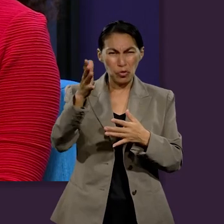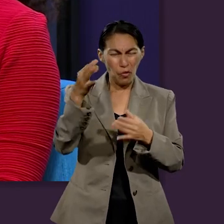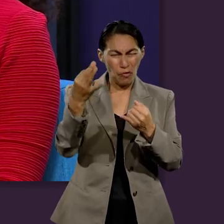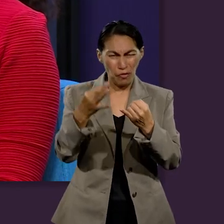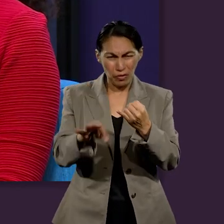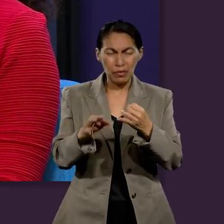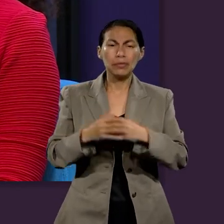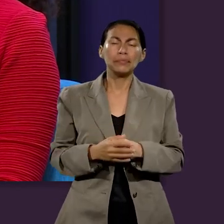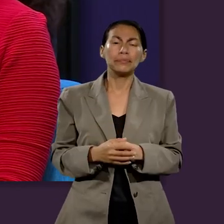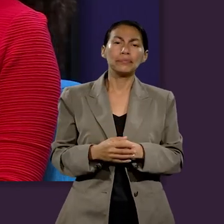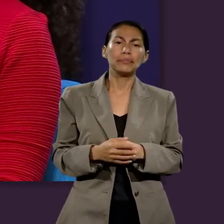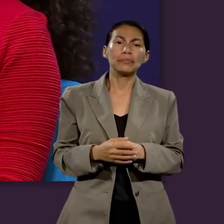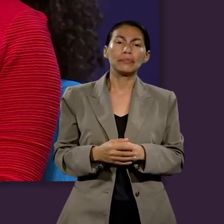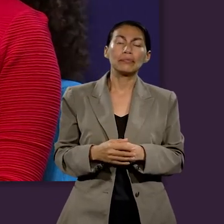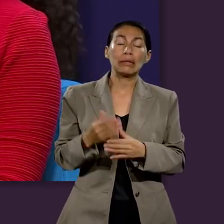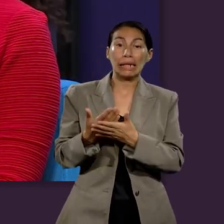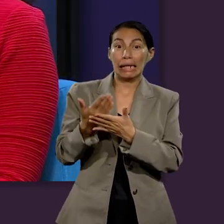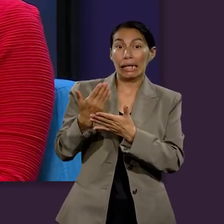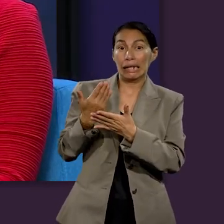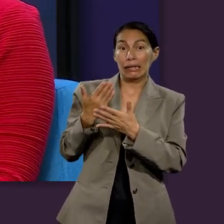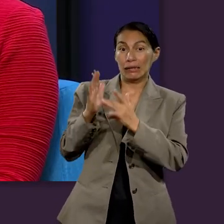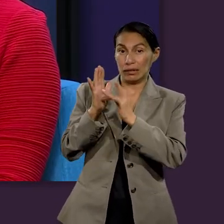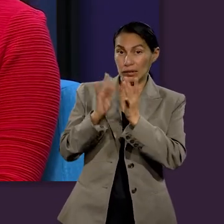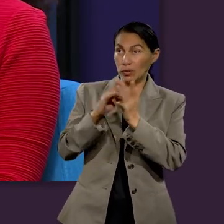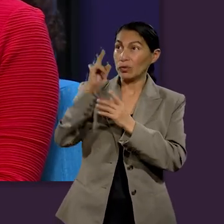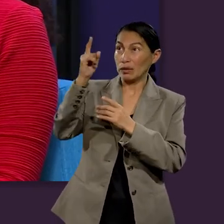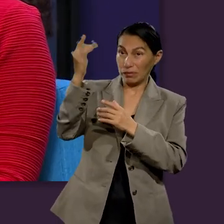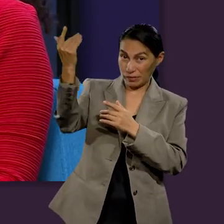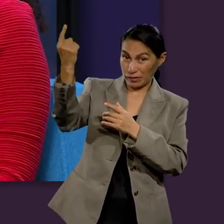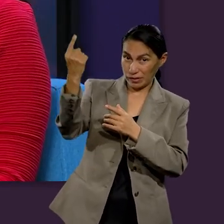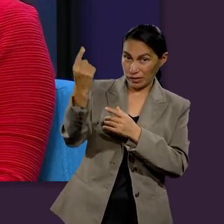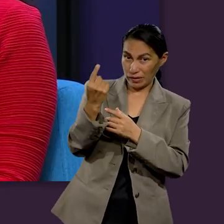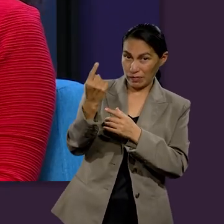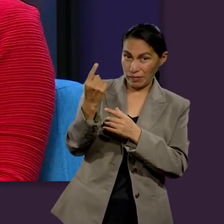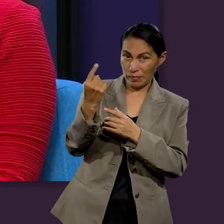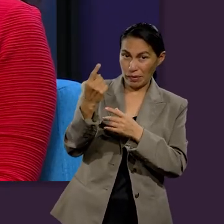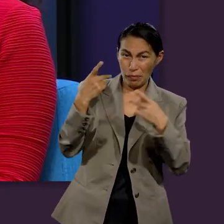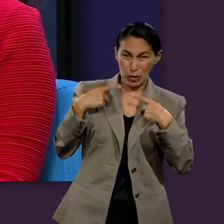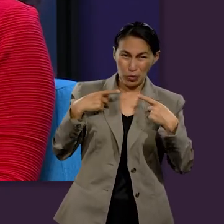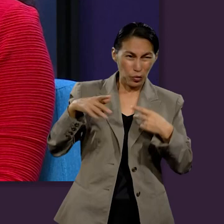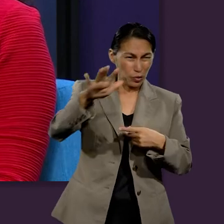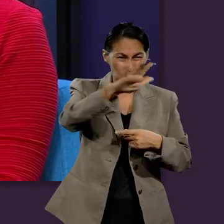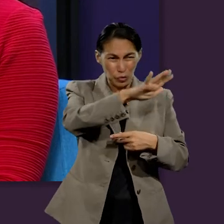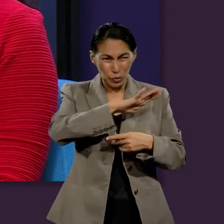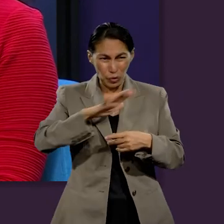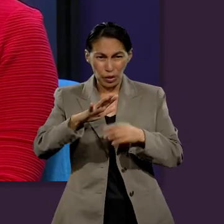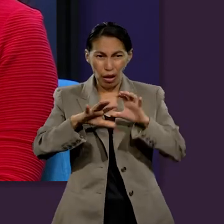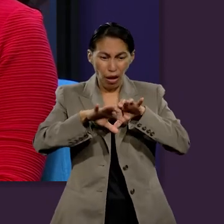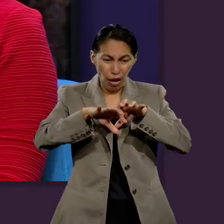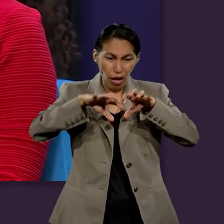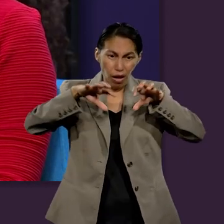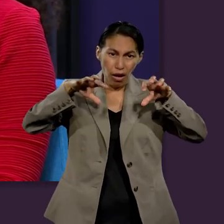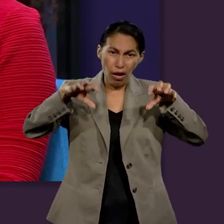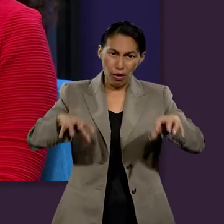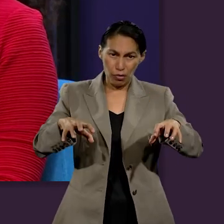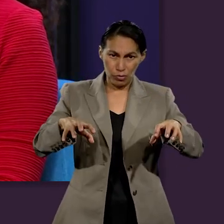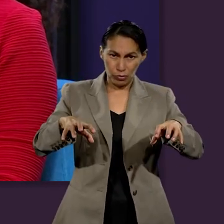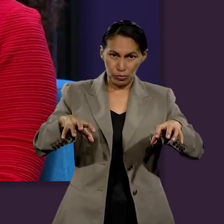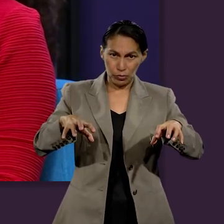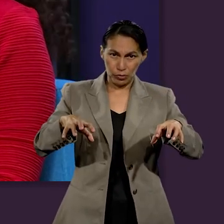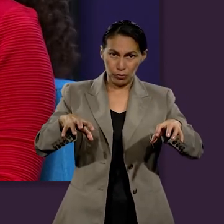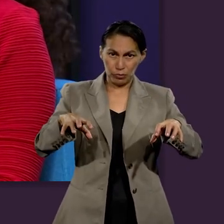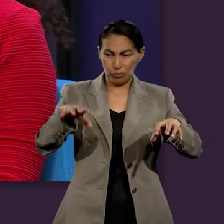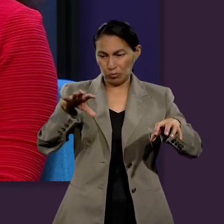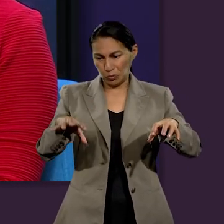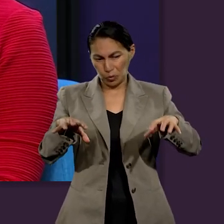del fin en la que dice que antes de, bueno, ya cuando venga van a haber dos grupos y lo compara